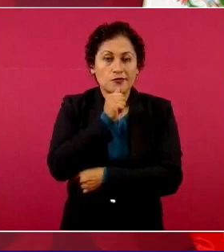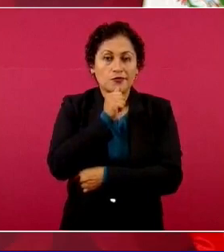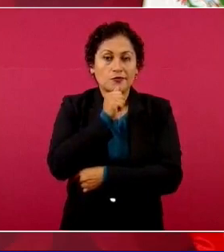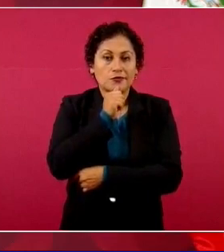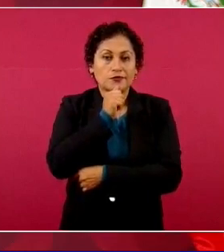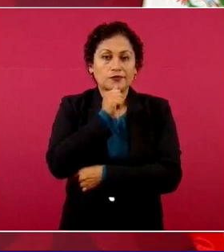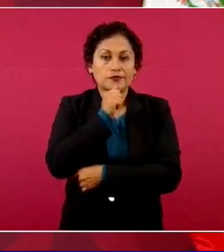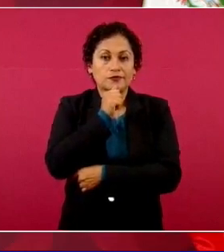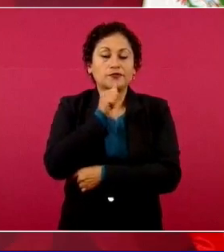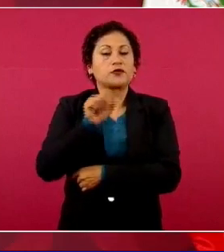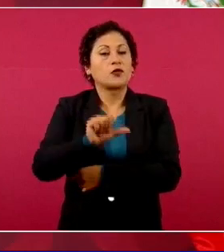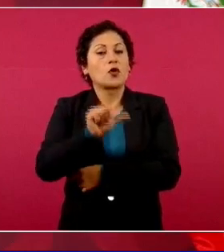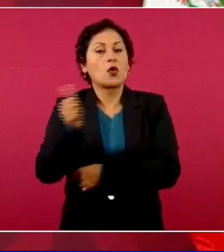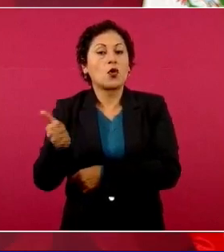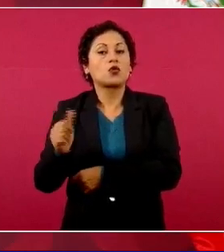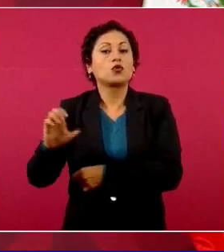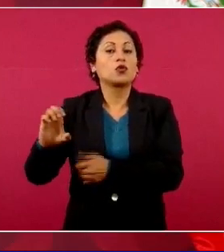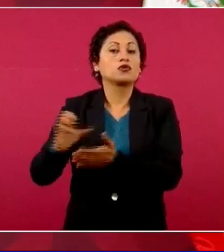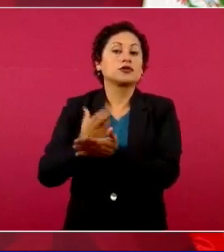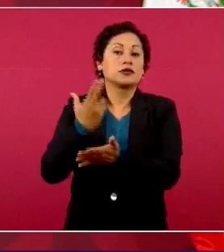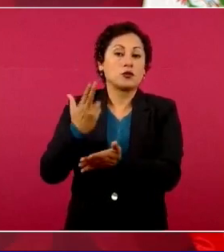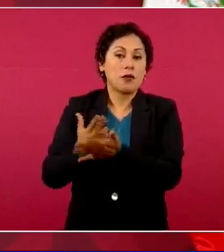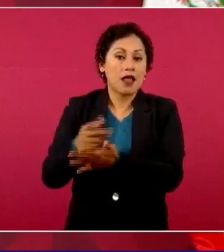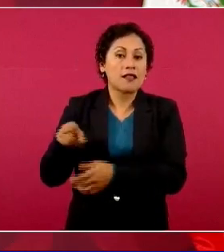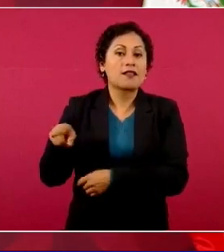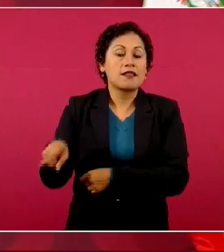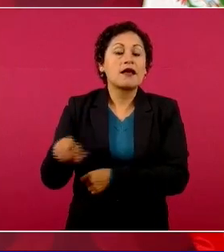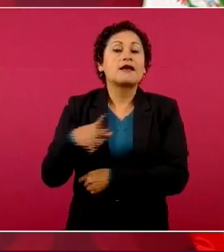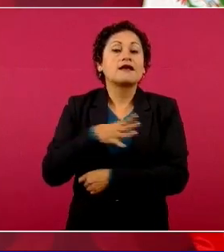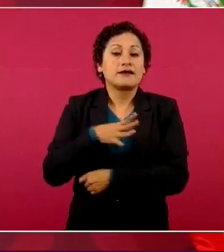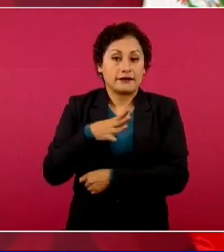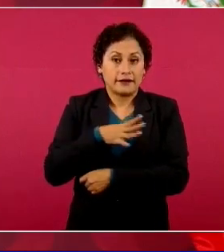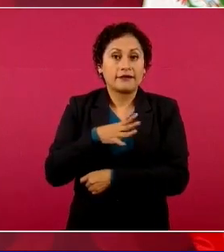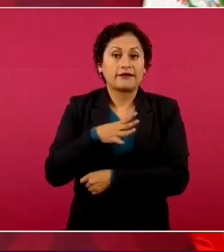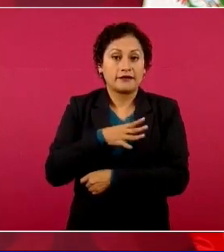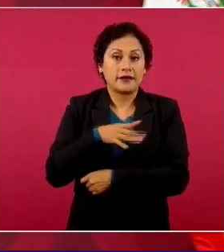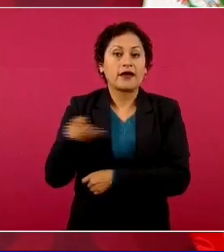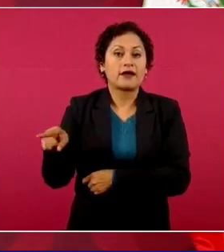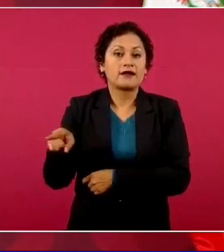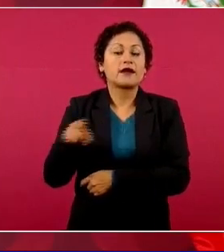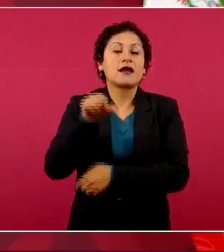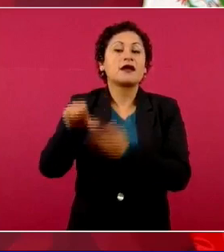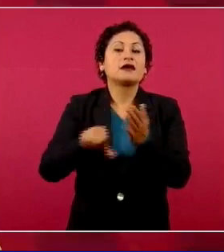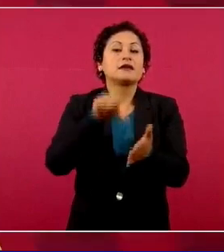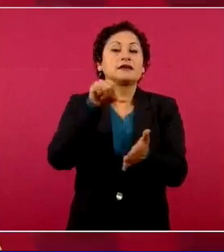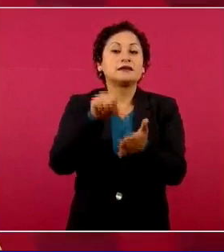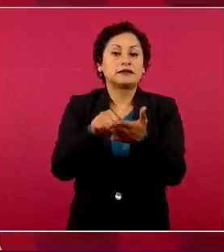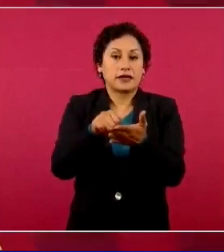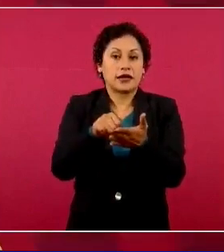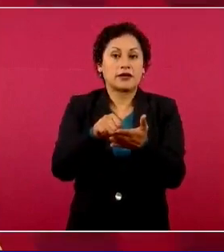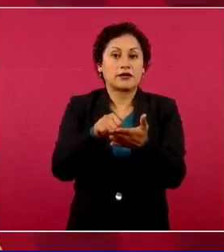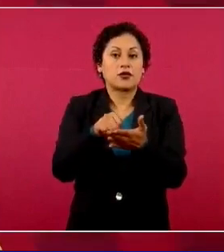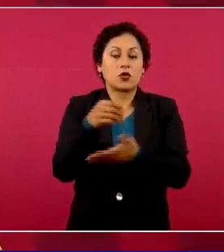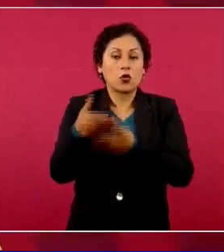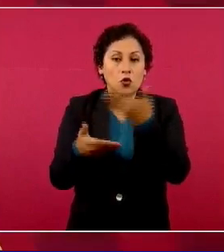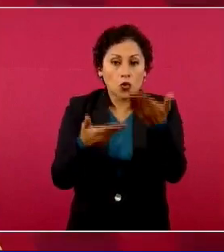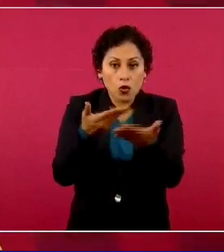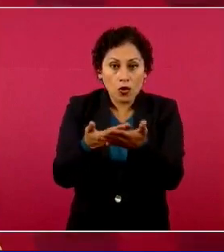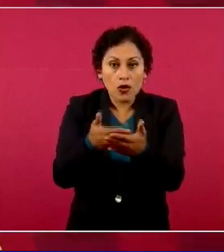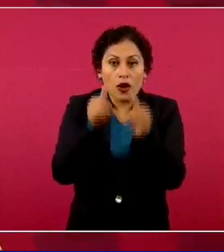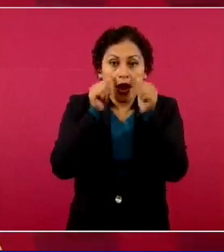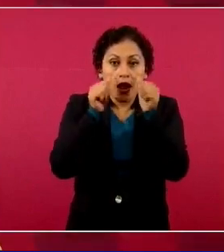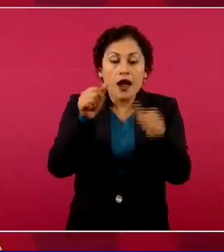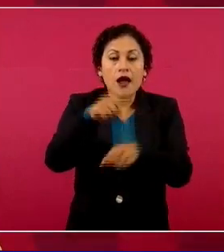Chetumal hay una clínica para atención de pacientes con